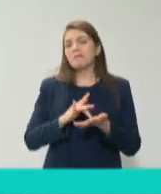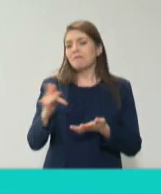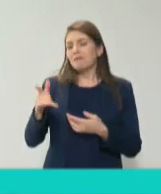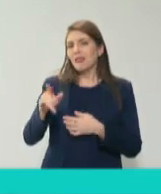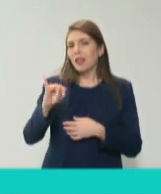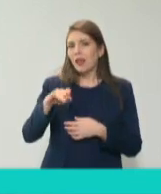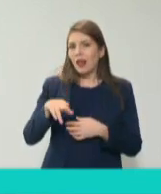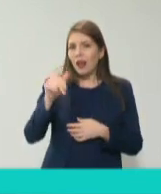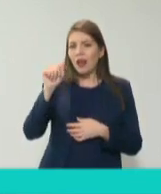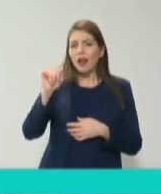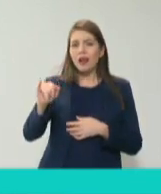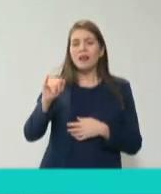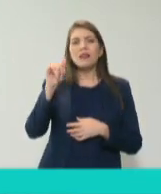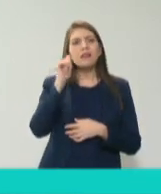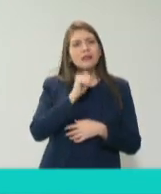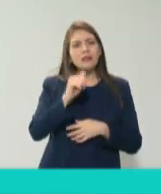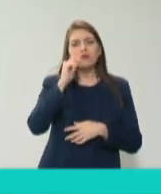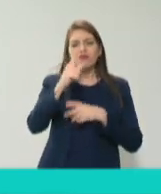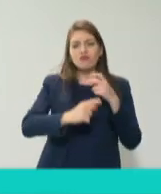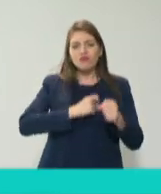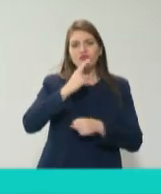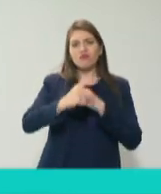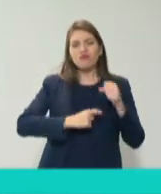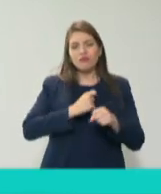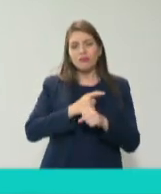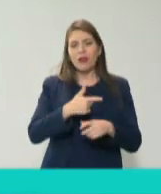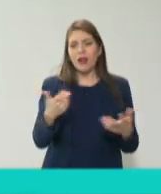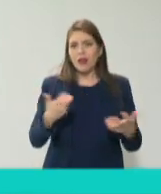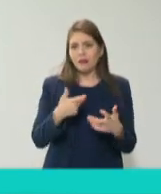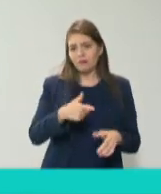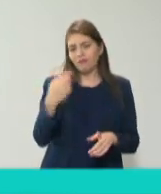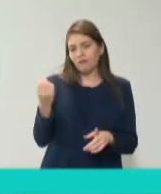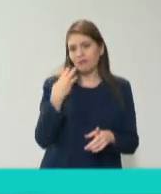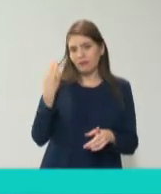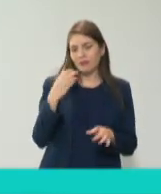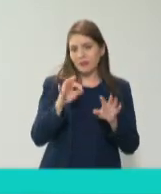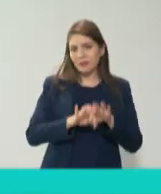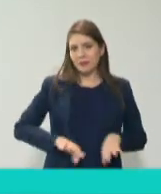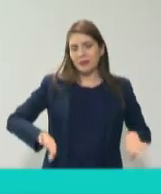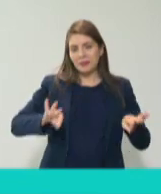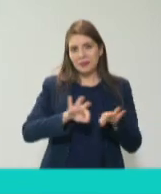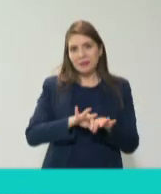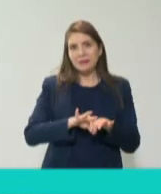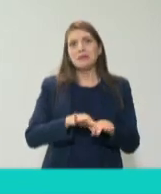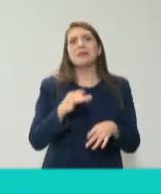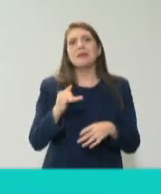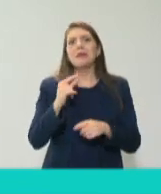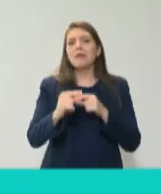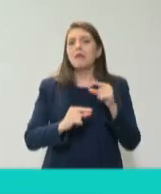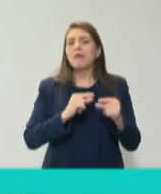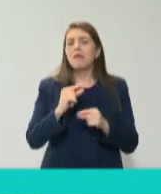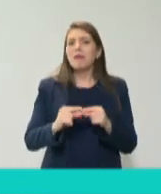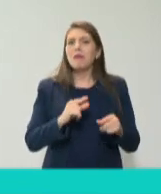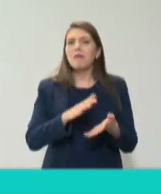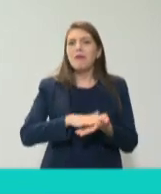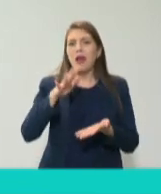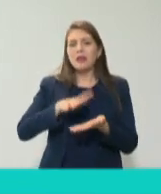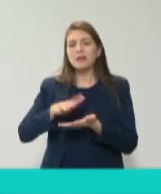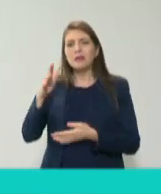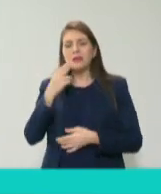año hace este evento muy importante y cada vez tiene mayor repercusión y mayor impacto.